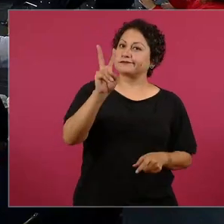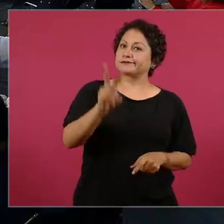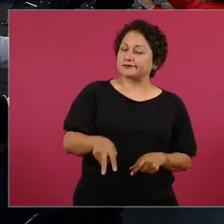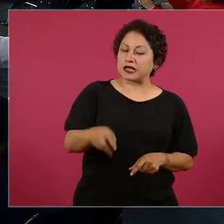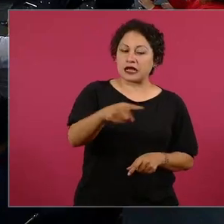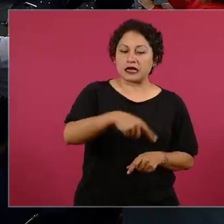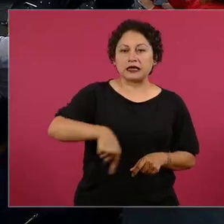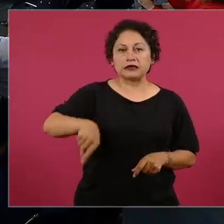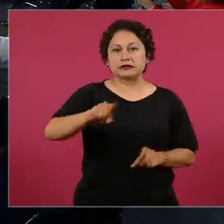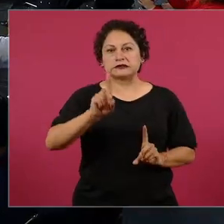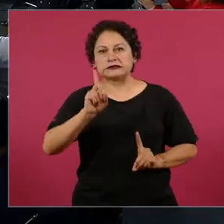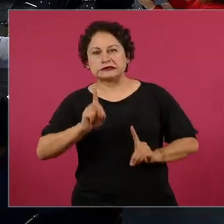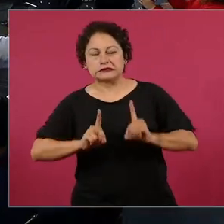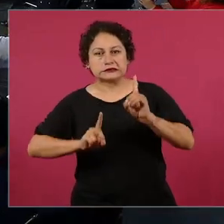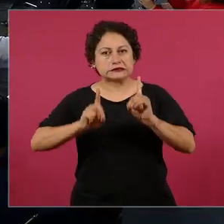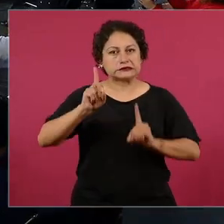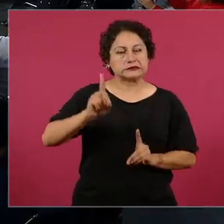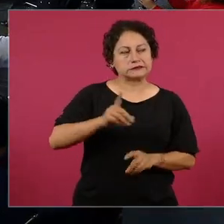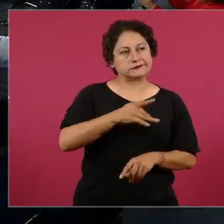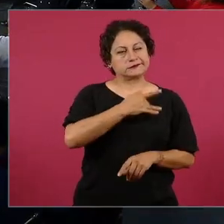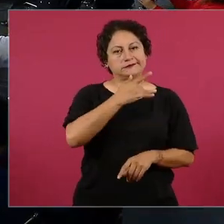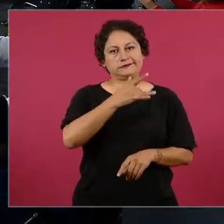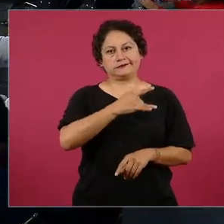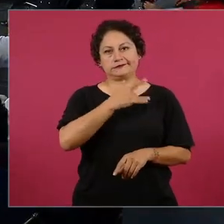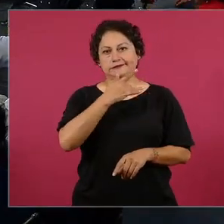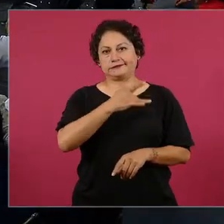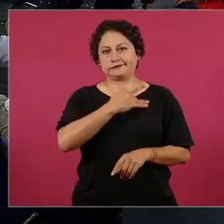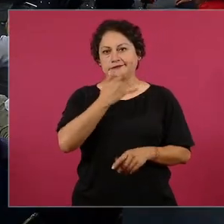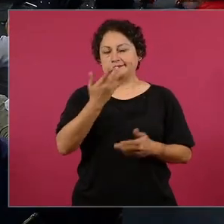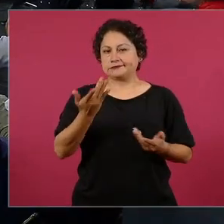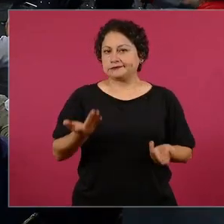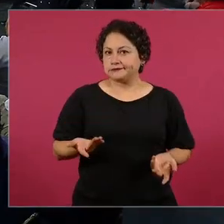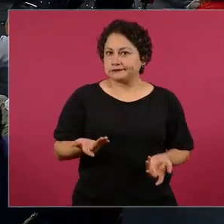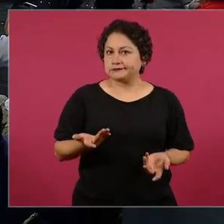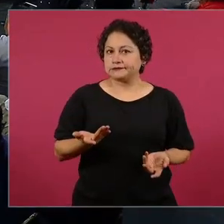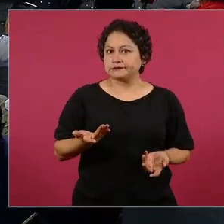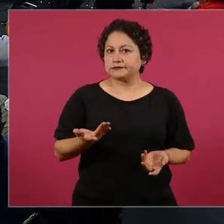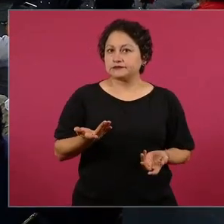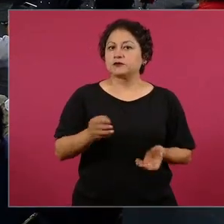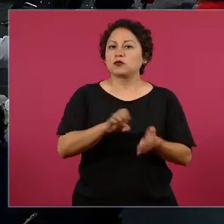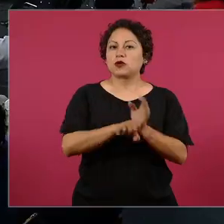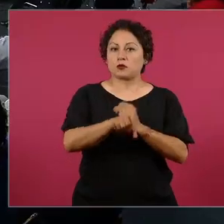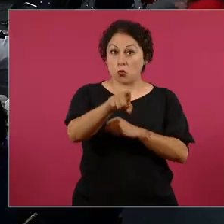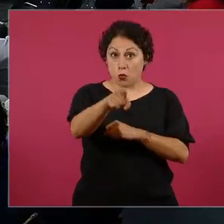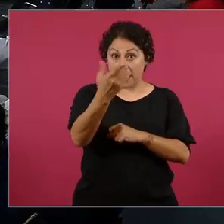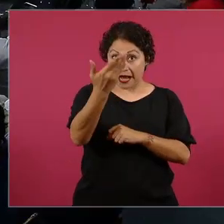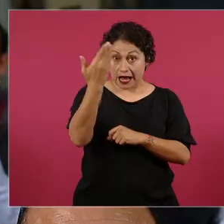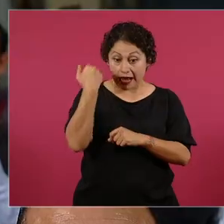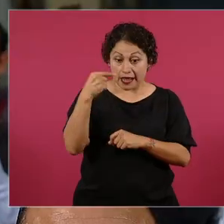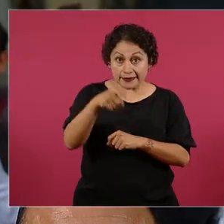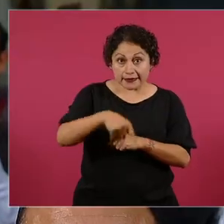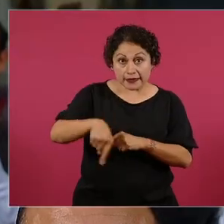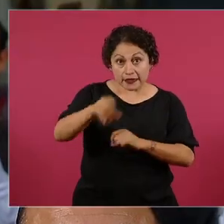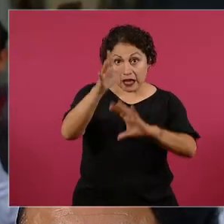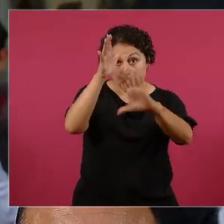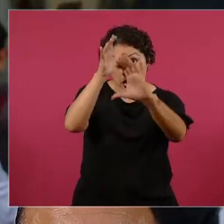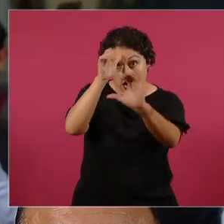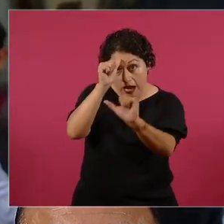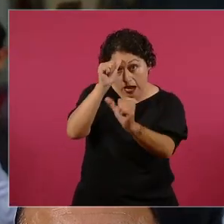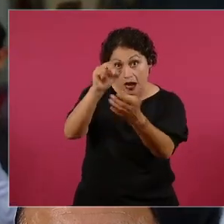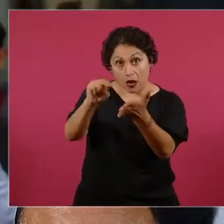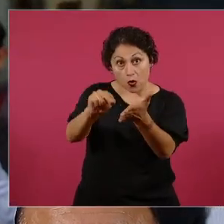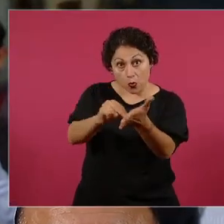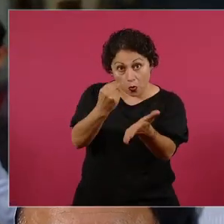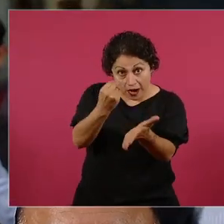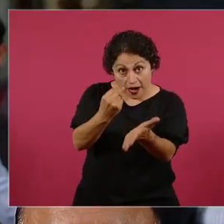este convenio que hizo con ellos, podría pasárselo a Claudia Chema para que se